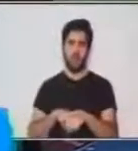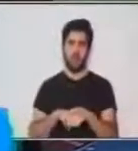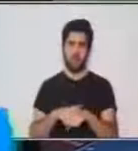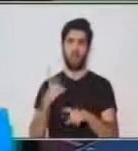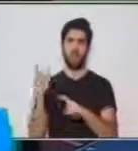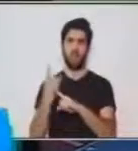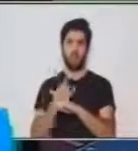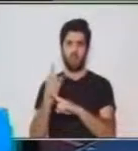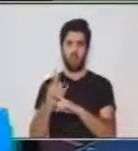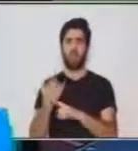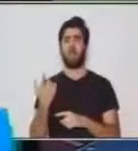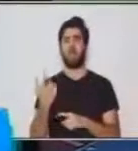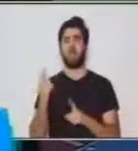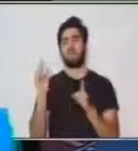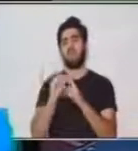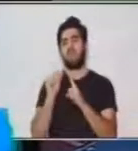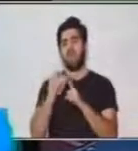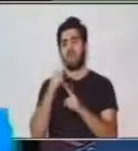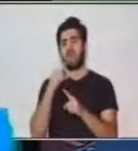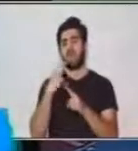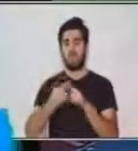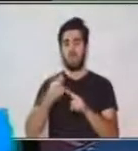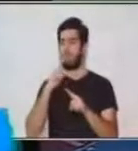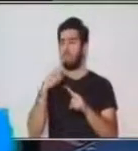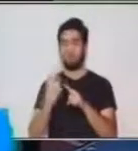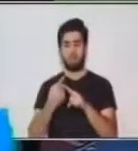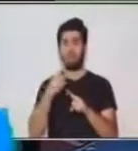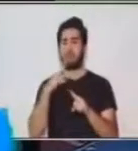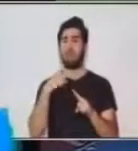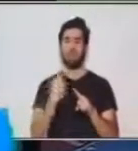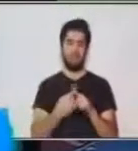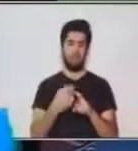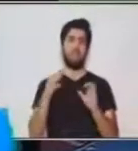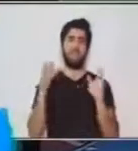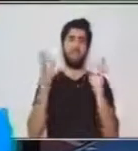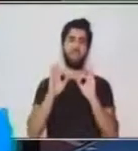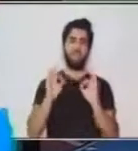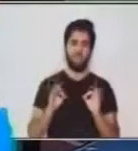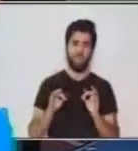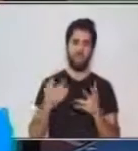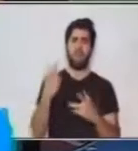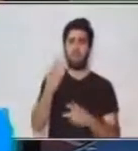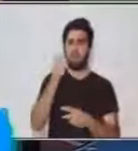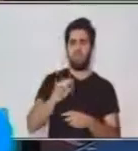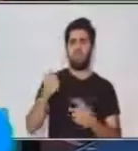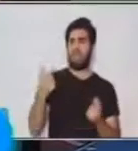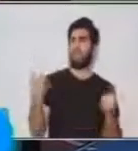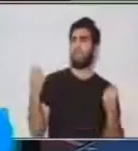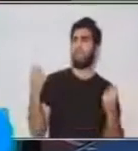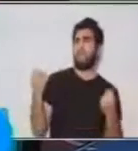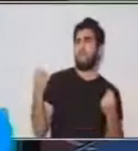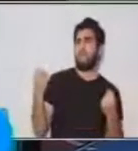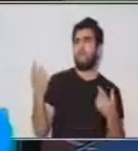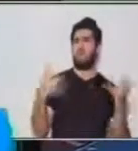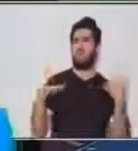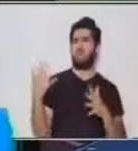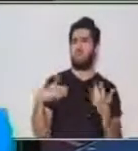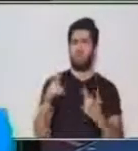utilizamos muletillas, formas muy particulares de comunicarnos.